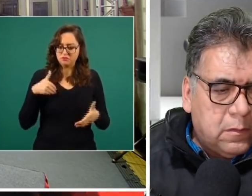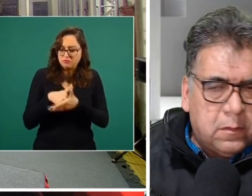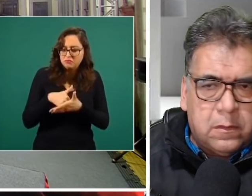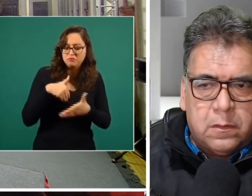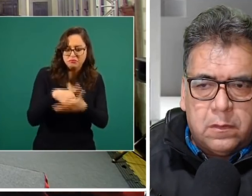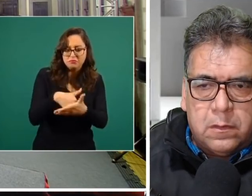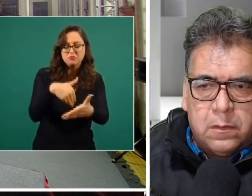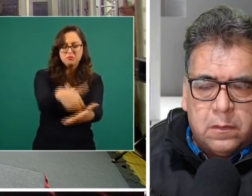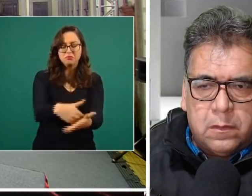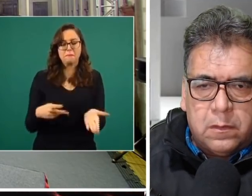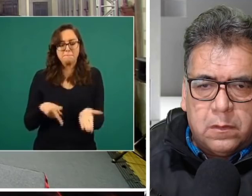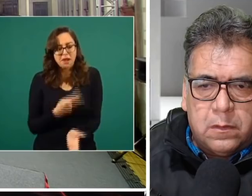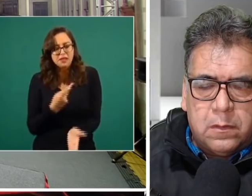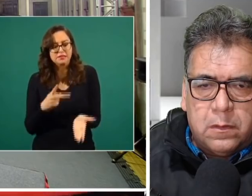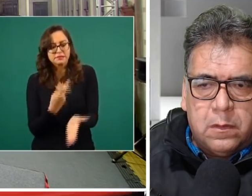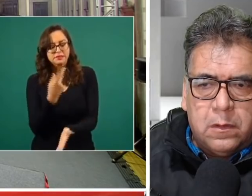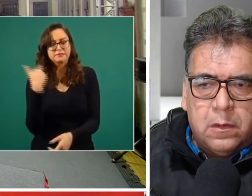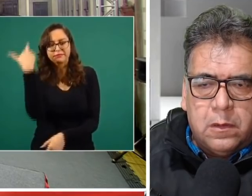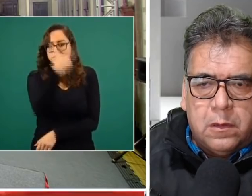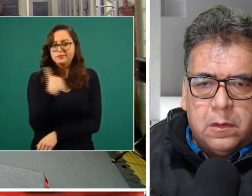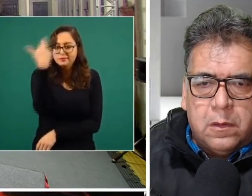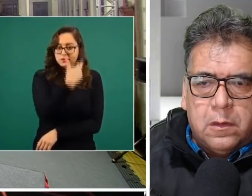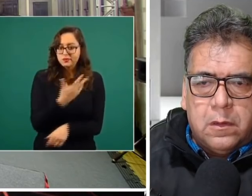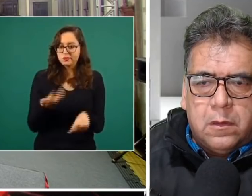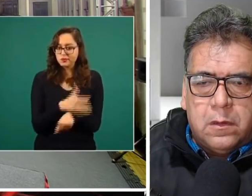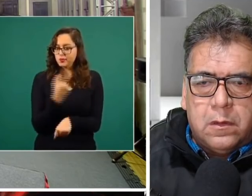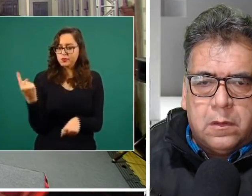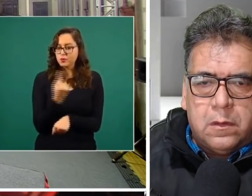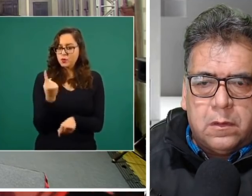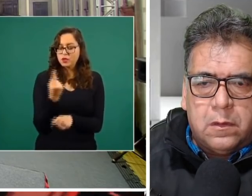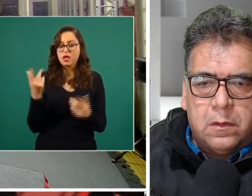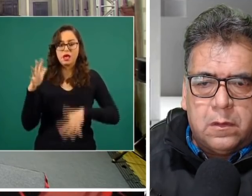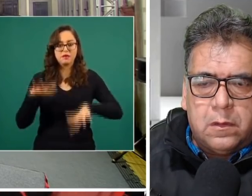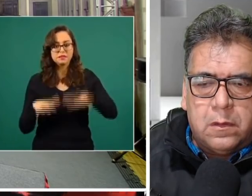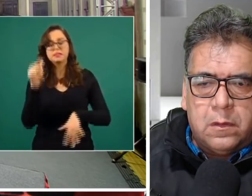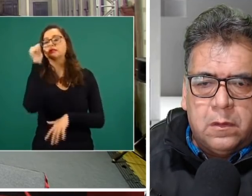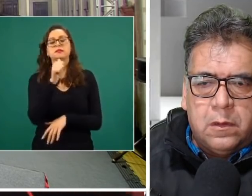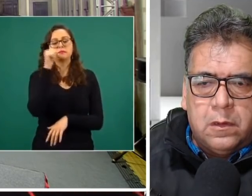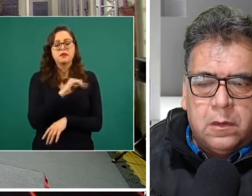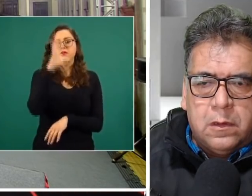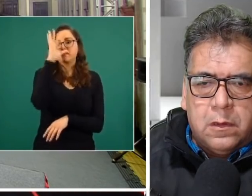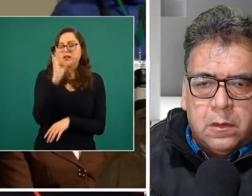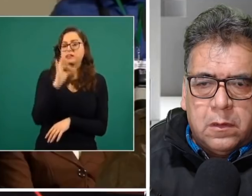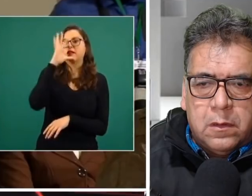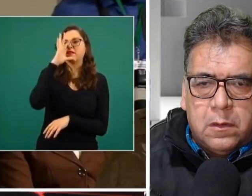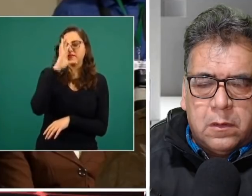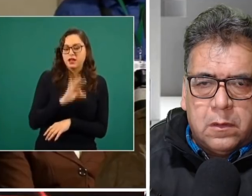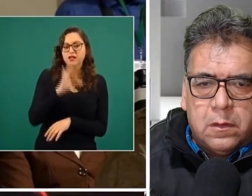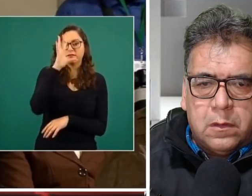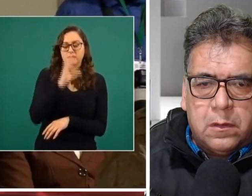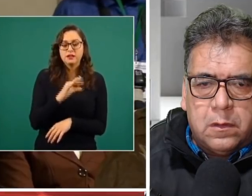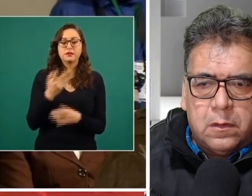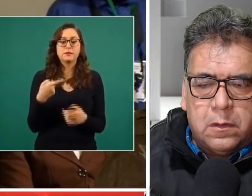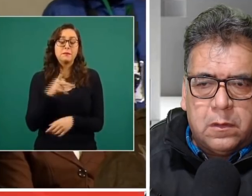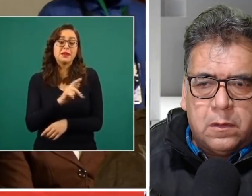ayudaría a reducir incluso la incidencia que hay en algunas irregularidades, pero lamentablemente también reportes